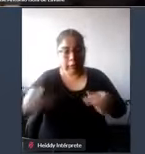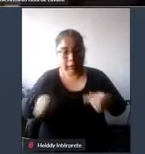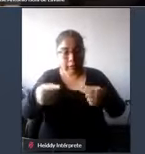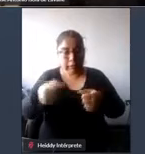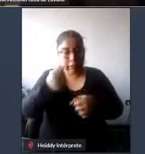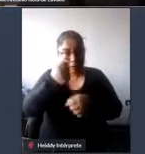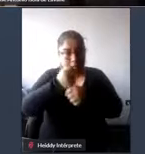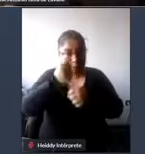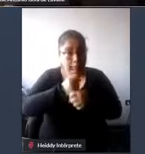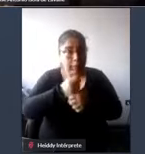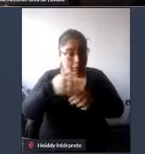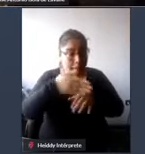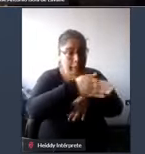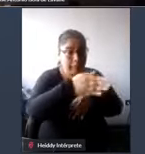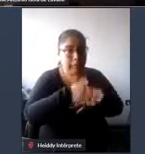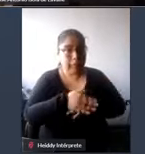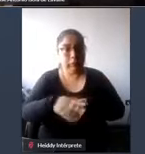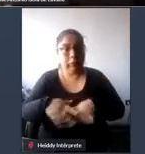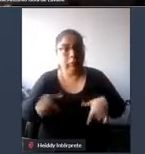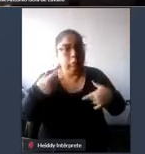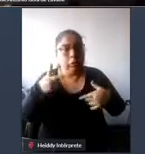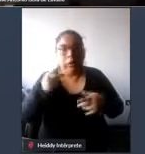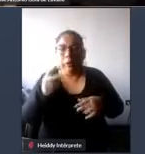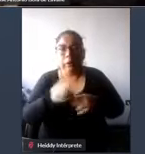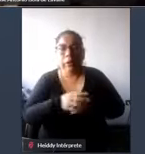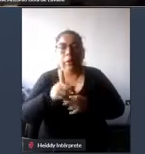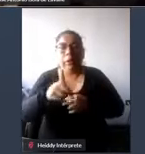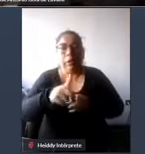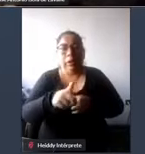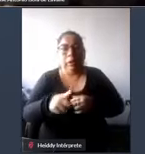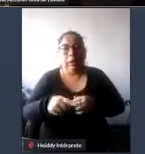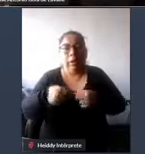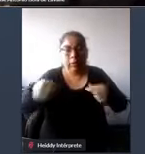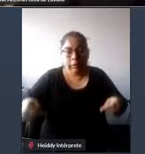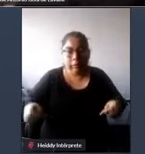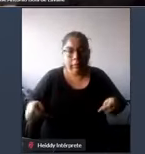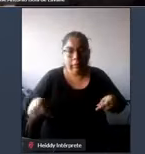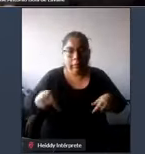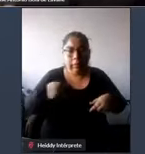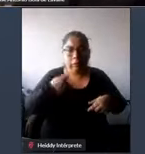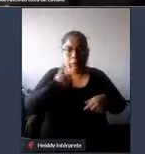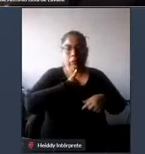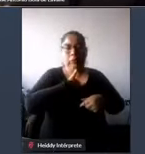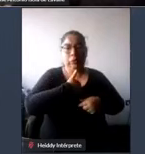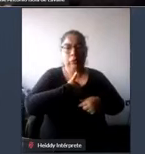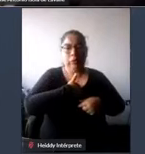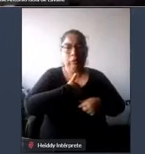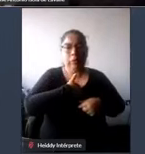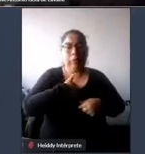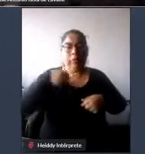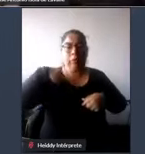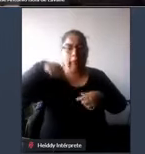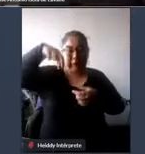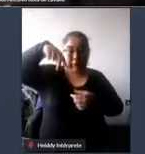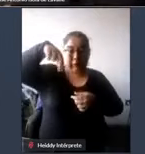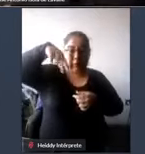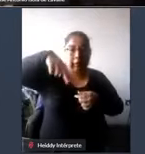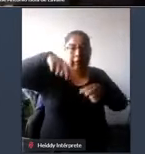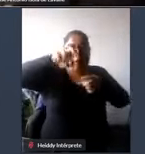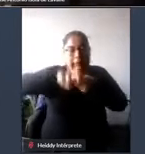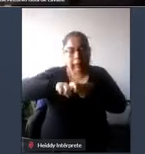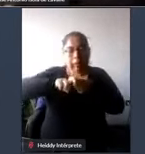la zona no le quedó otra que bajarse empujándose ella por las escaleras sentadita